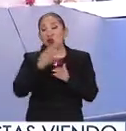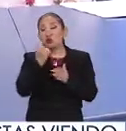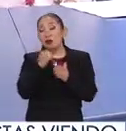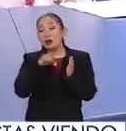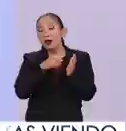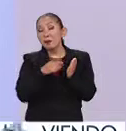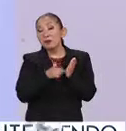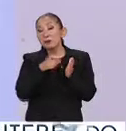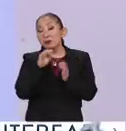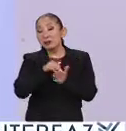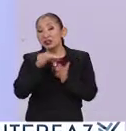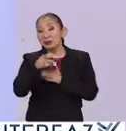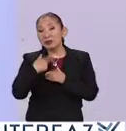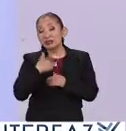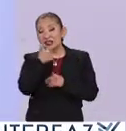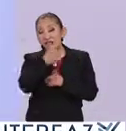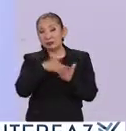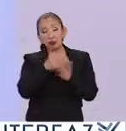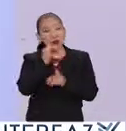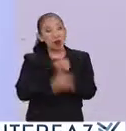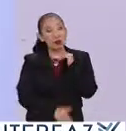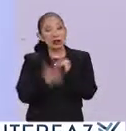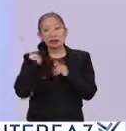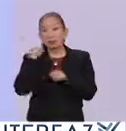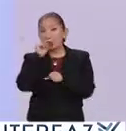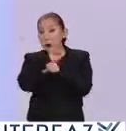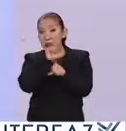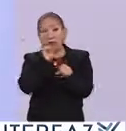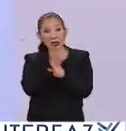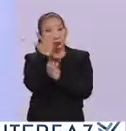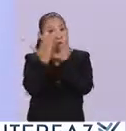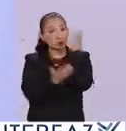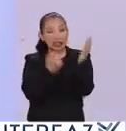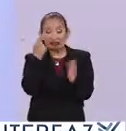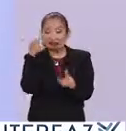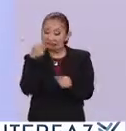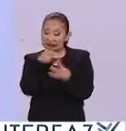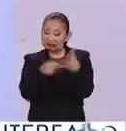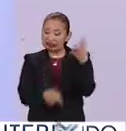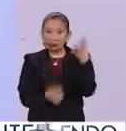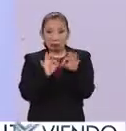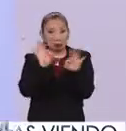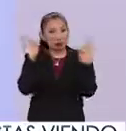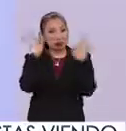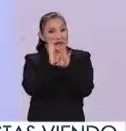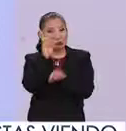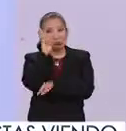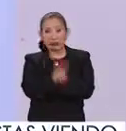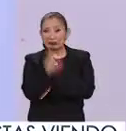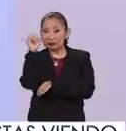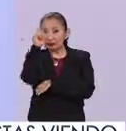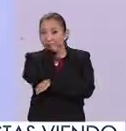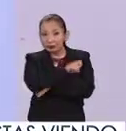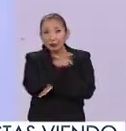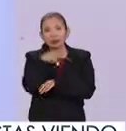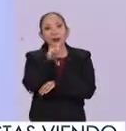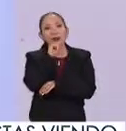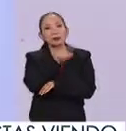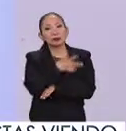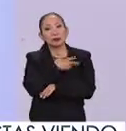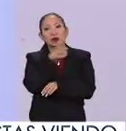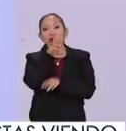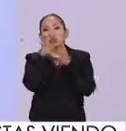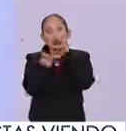terminado su primaria y 16 millones no han terminado la secundaria. Sí es un reto importante, pero también tenemos